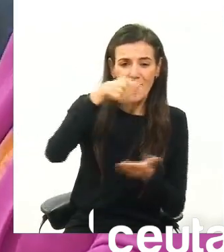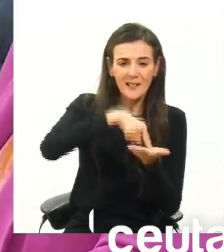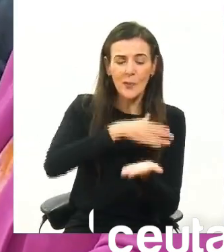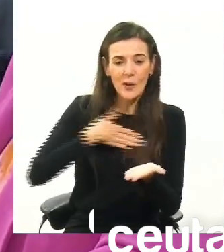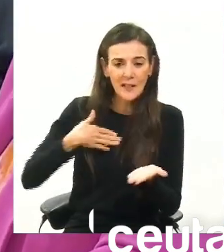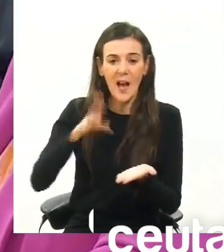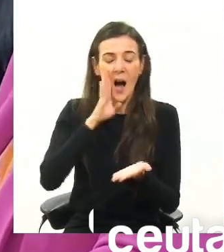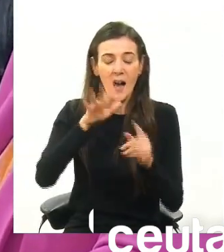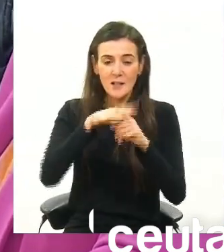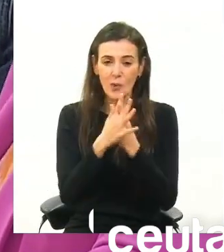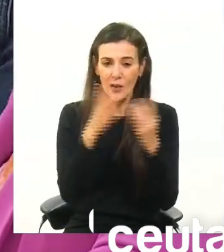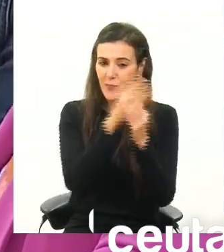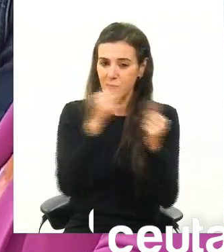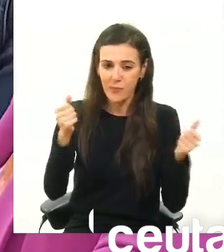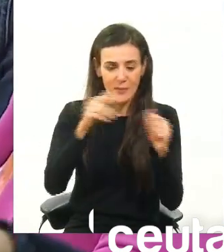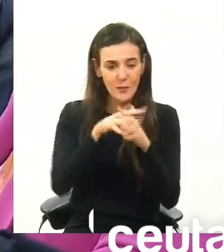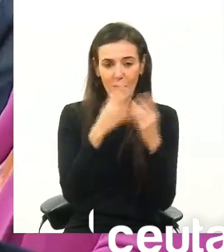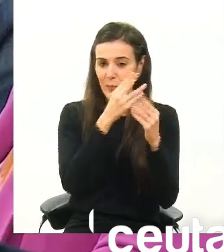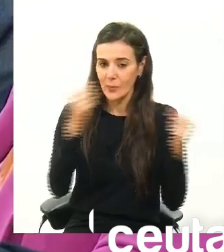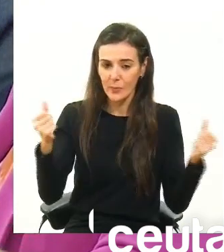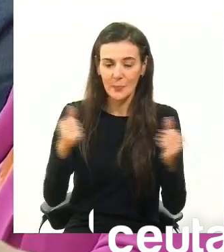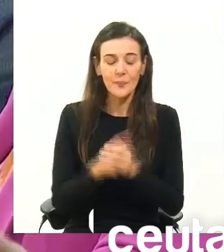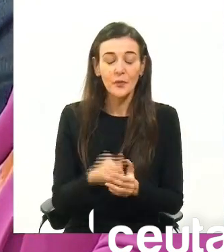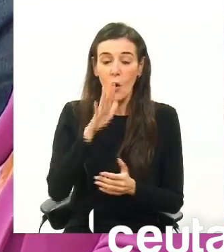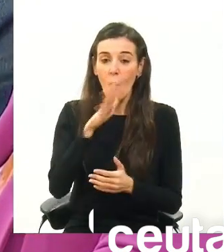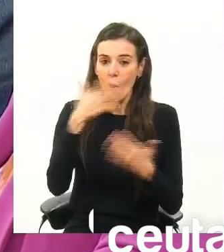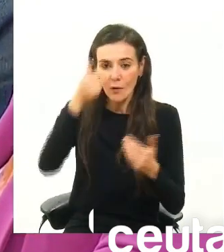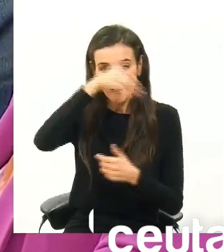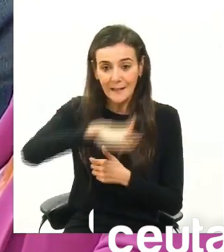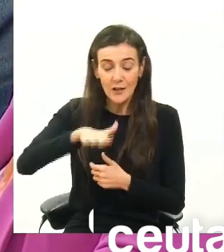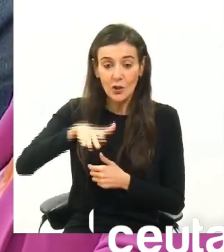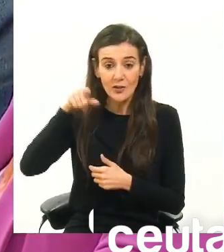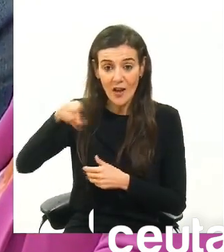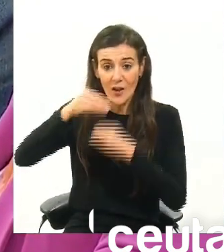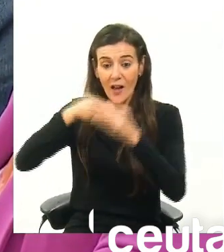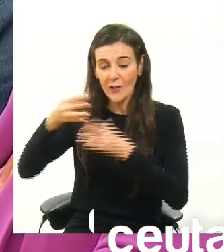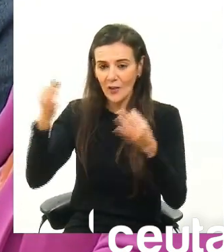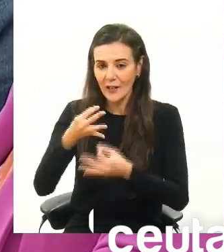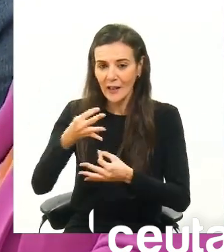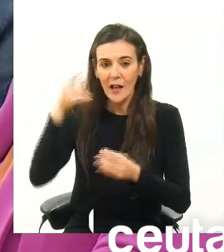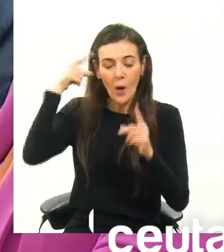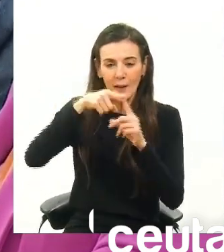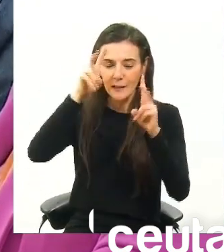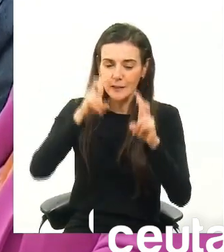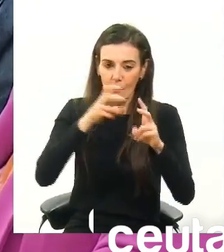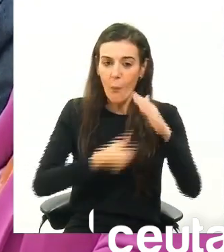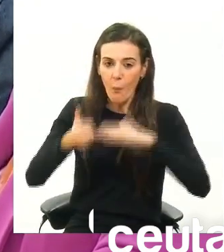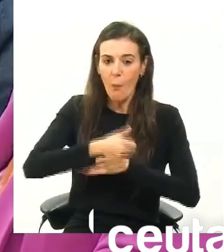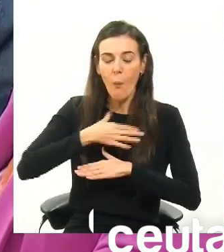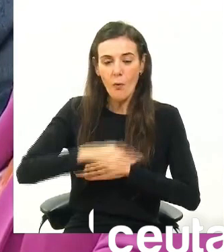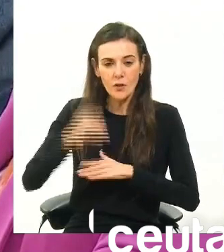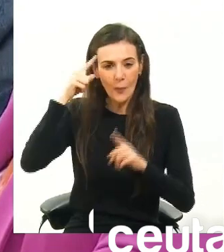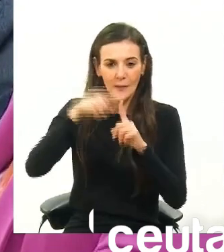paliar y revertir esta situación, dando a estos niños y niñas mayores posibilidades porque para lograr una